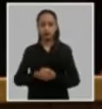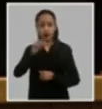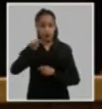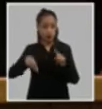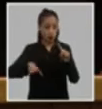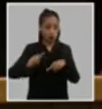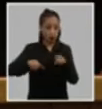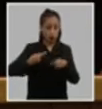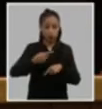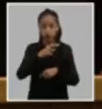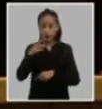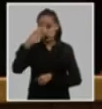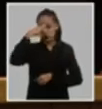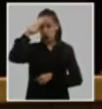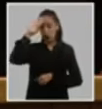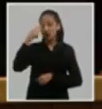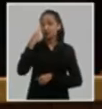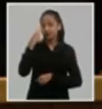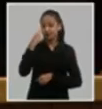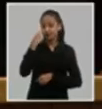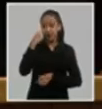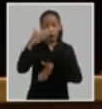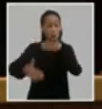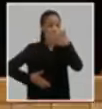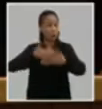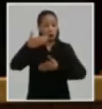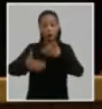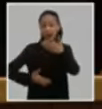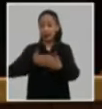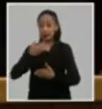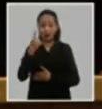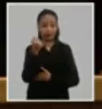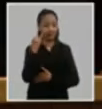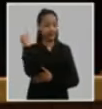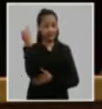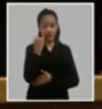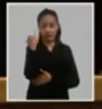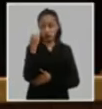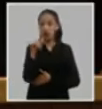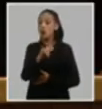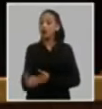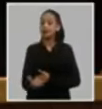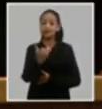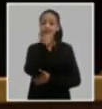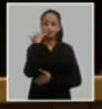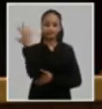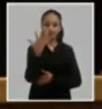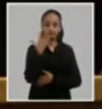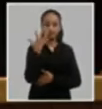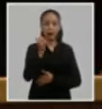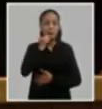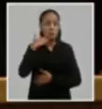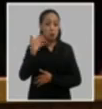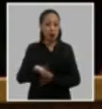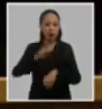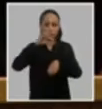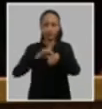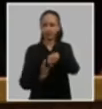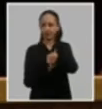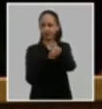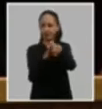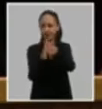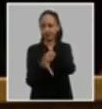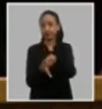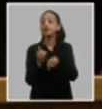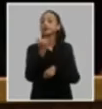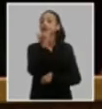la crisis sistémica internacional los efectos del cambio climático y la pandemia de la COVID-19